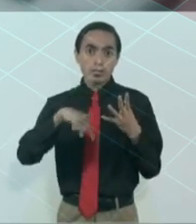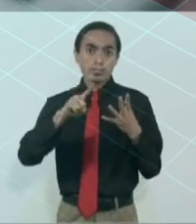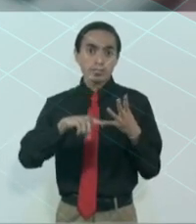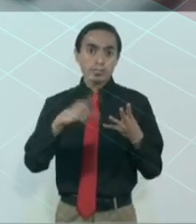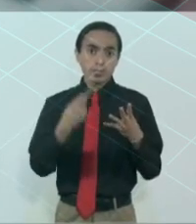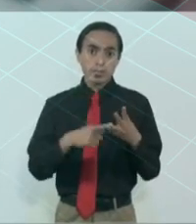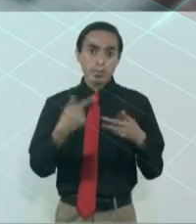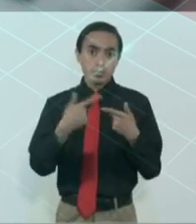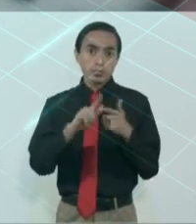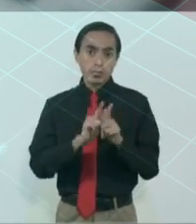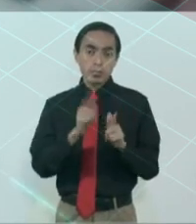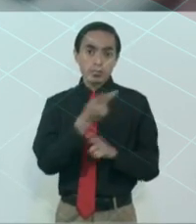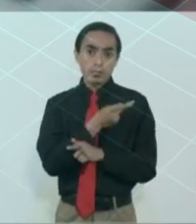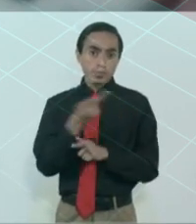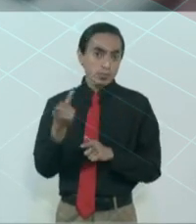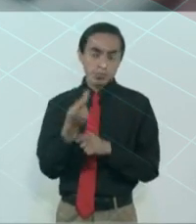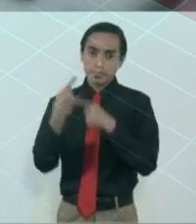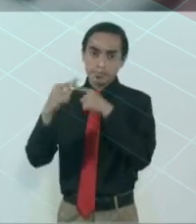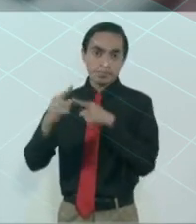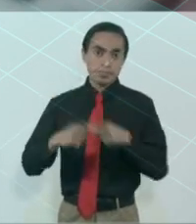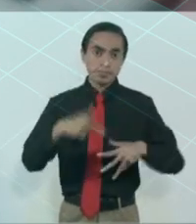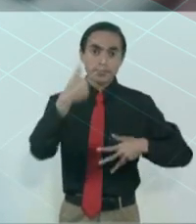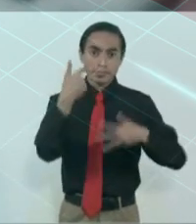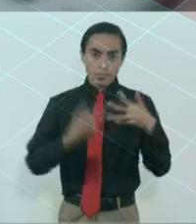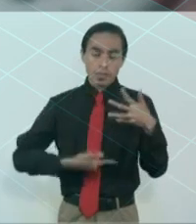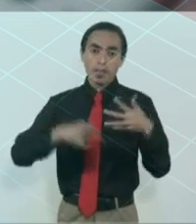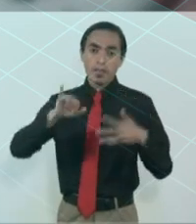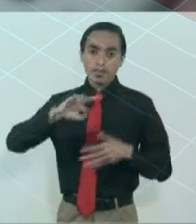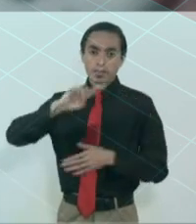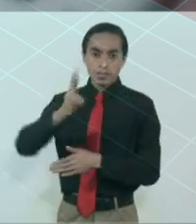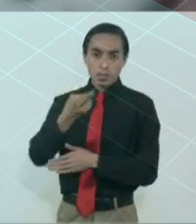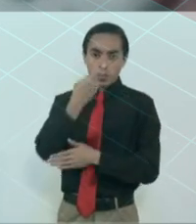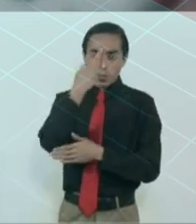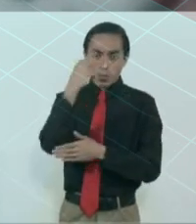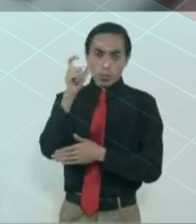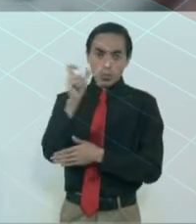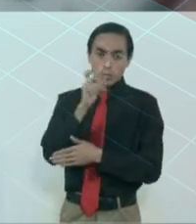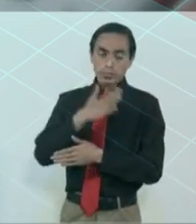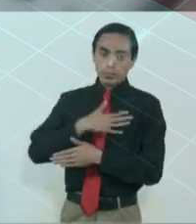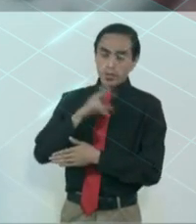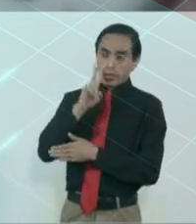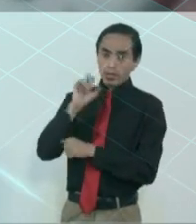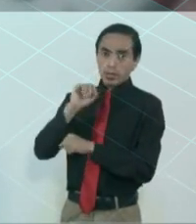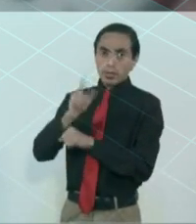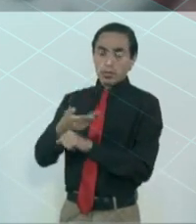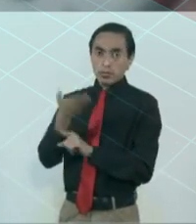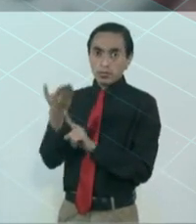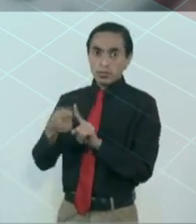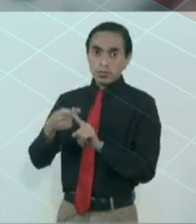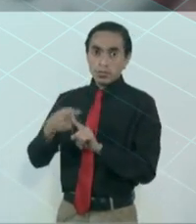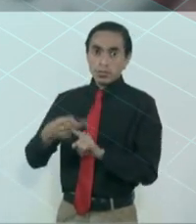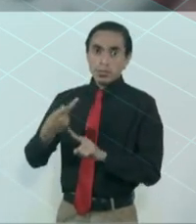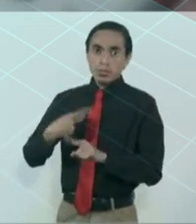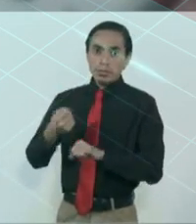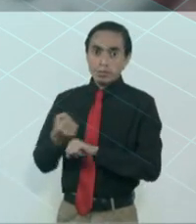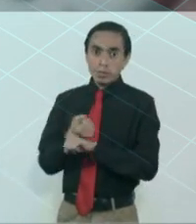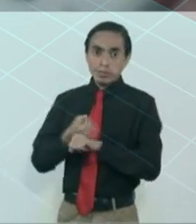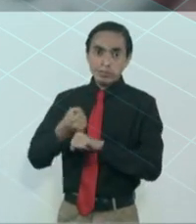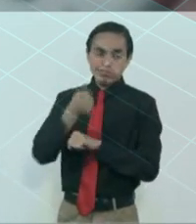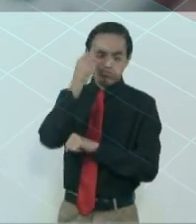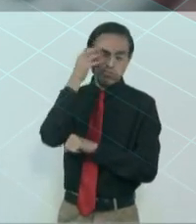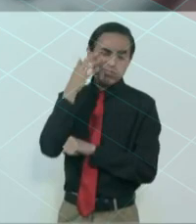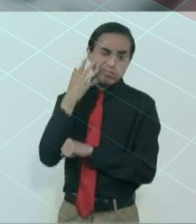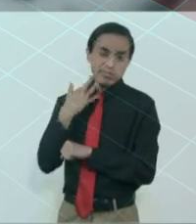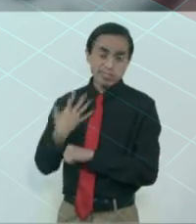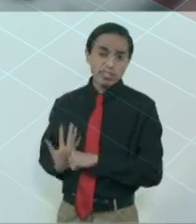y otros muchos más. Recuerdo haber visto ensangrentados y con caras hinchadas, ropas